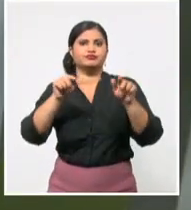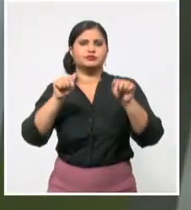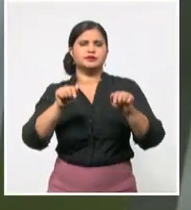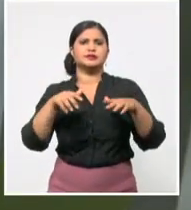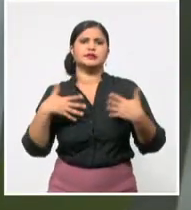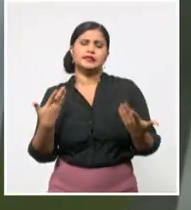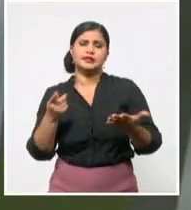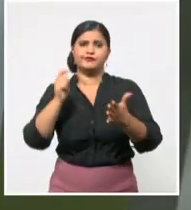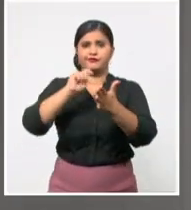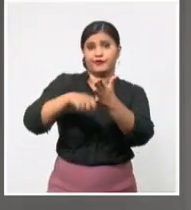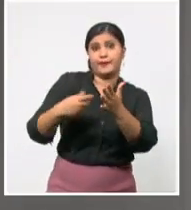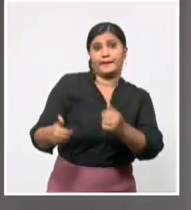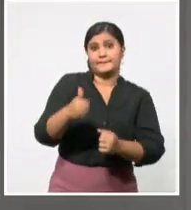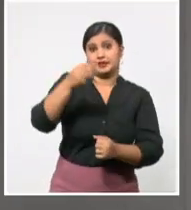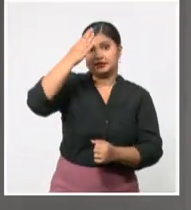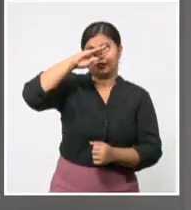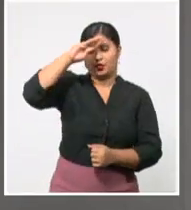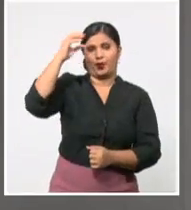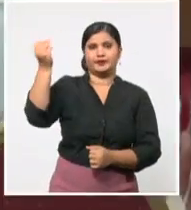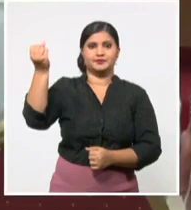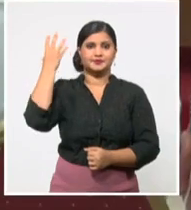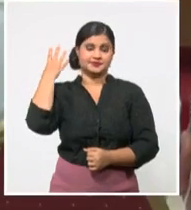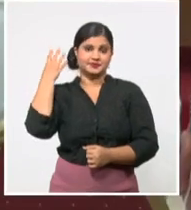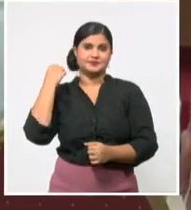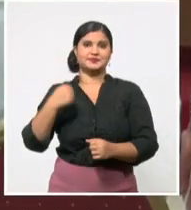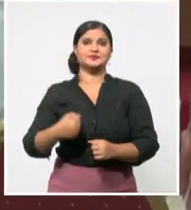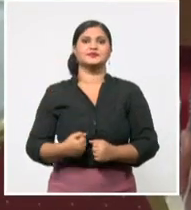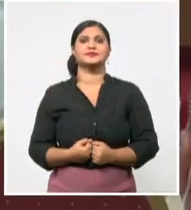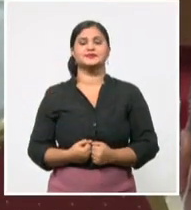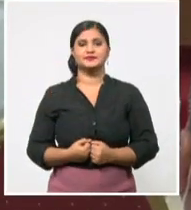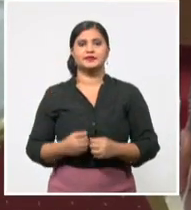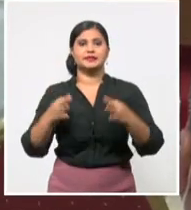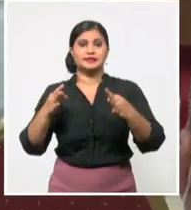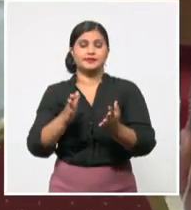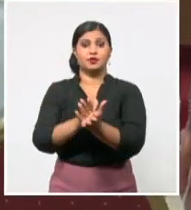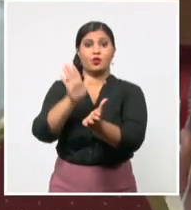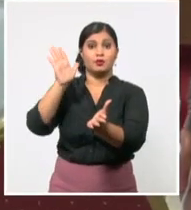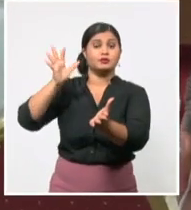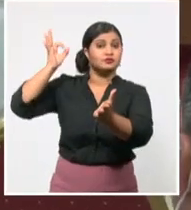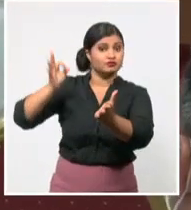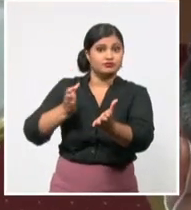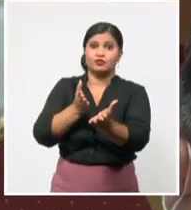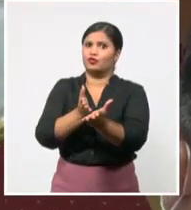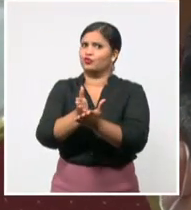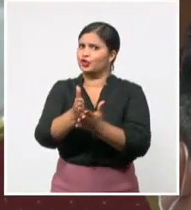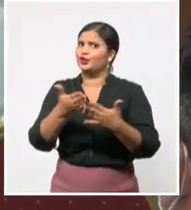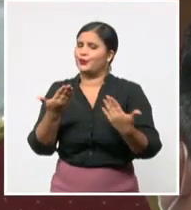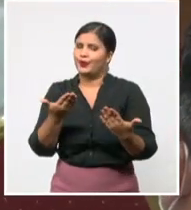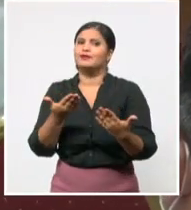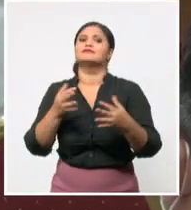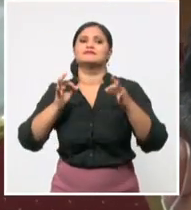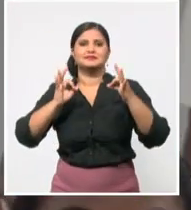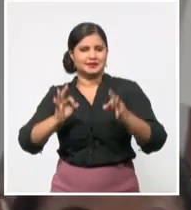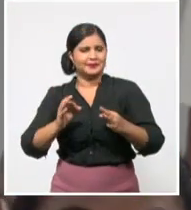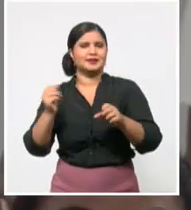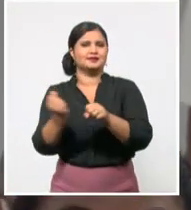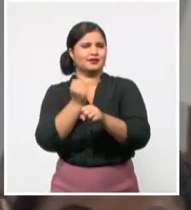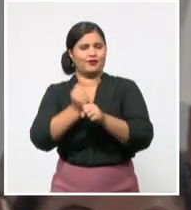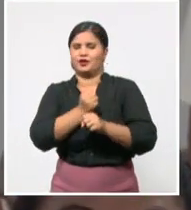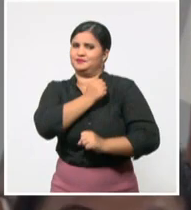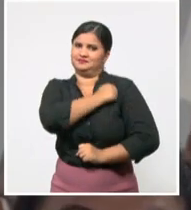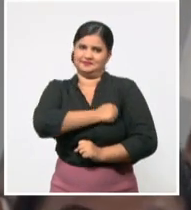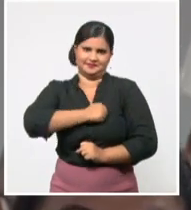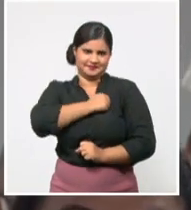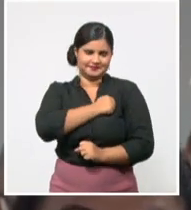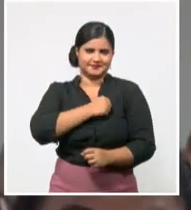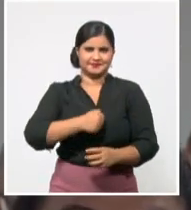mandatario. Antes de la despedida, el compromiso a continuar su trabajo con humildad y consagración donde sea necesario. La enfermería